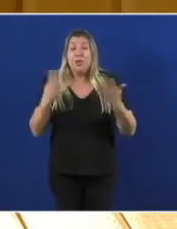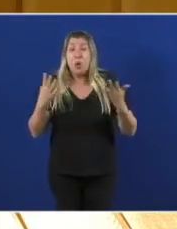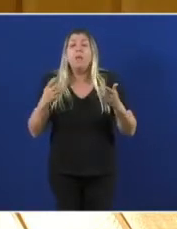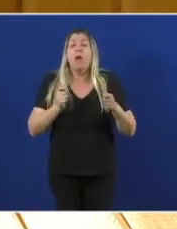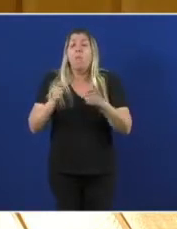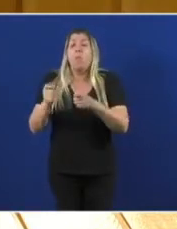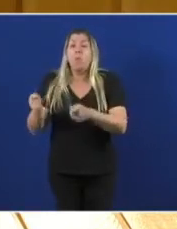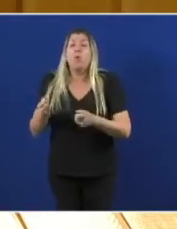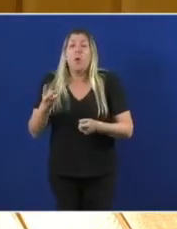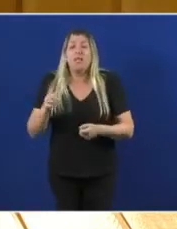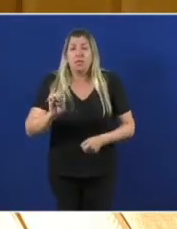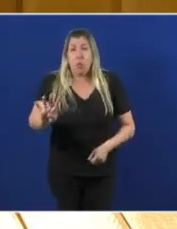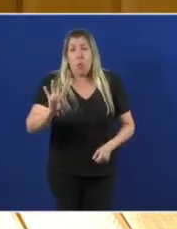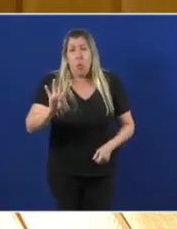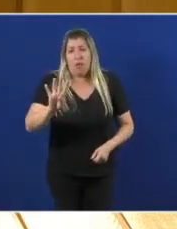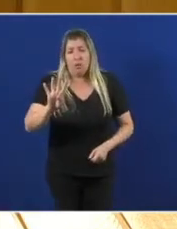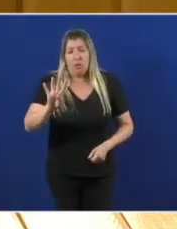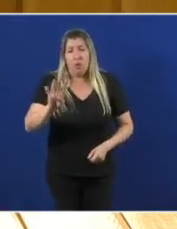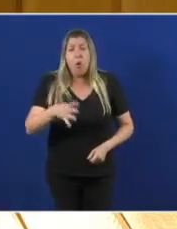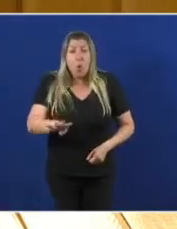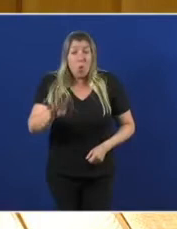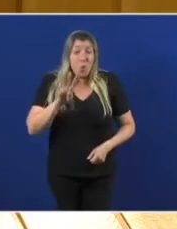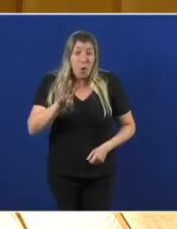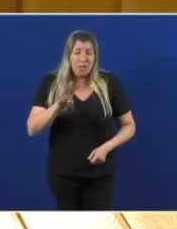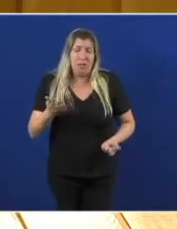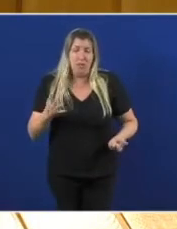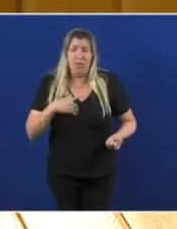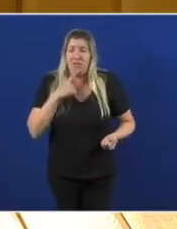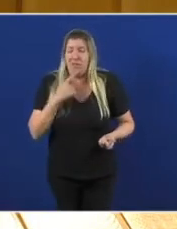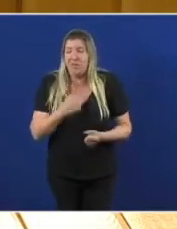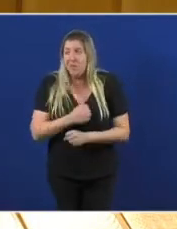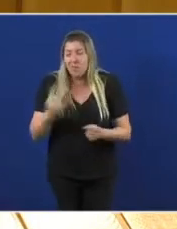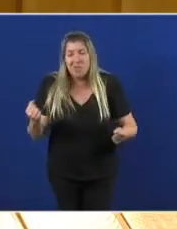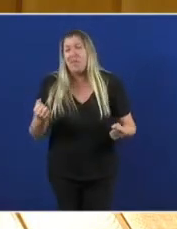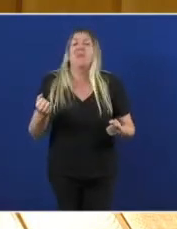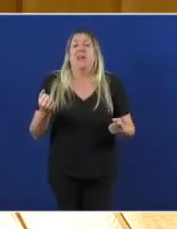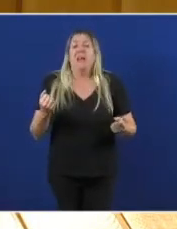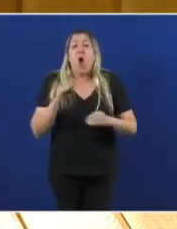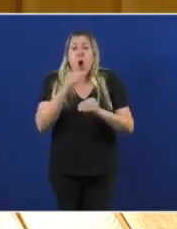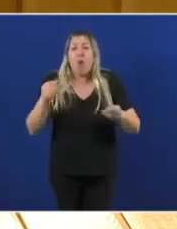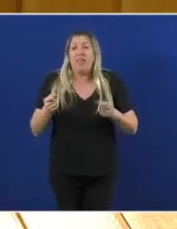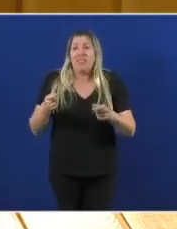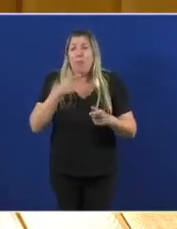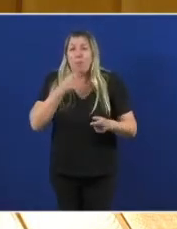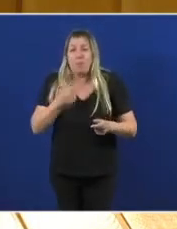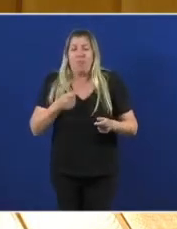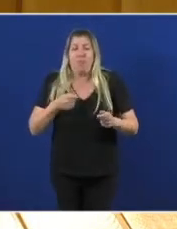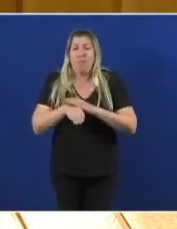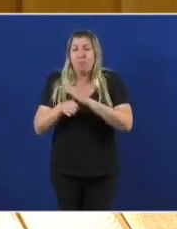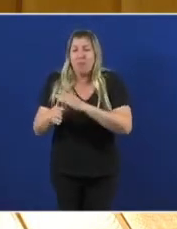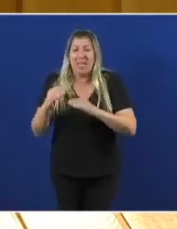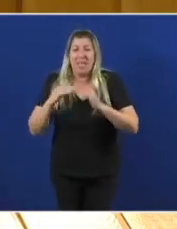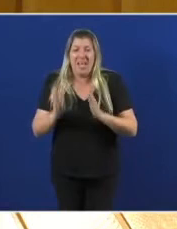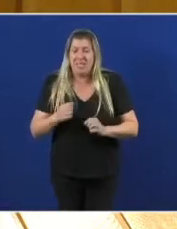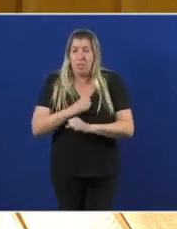goberno catro catro a este ritmo vostede necesitaría máis de 40 anos para cumprir os